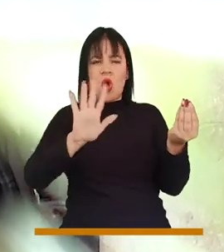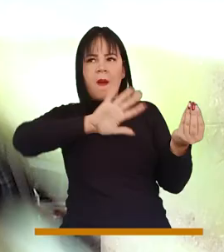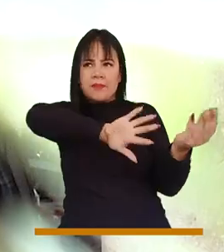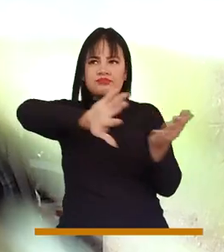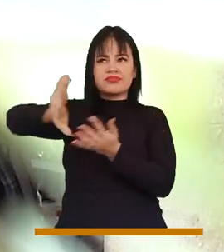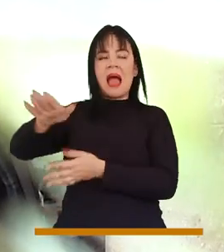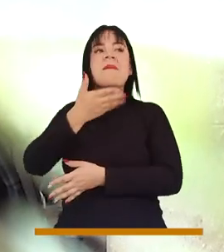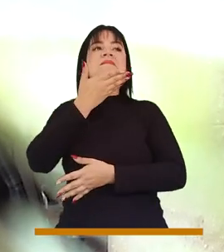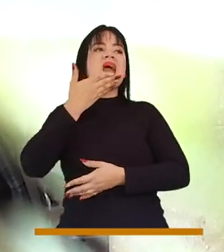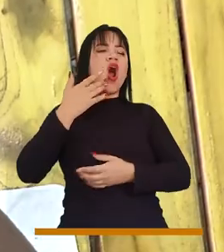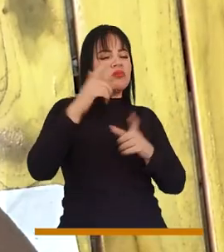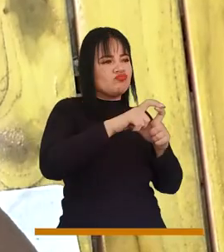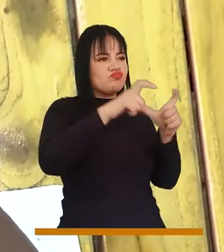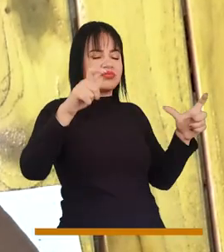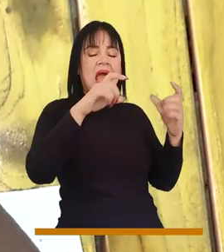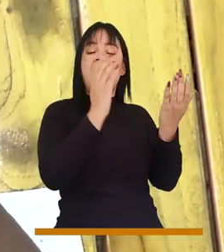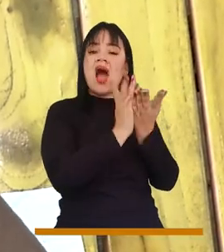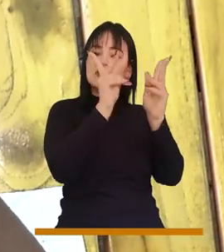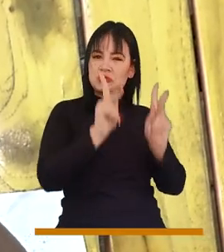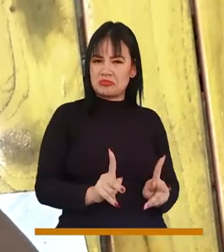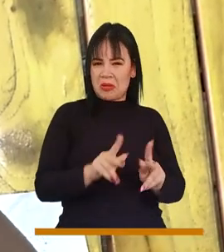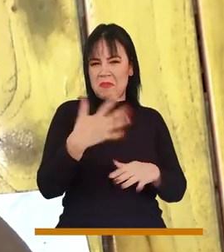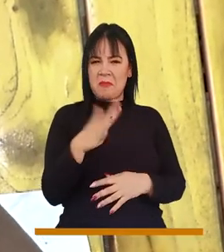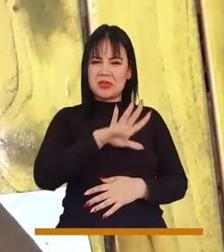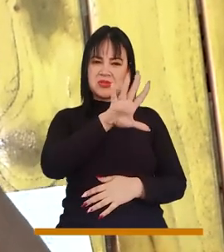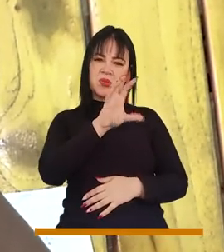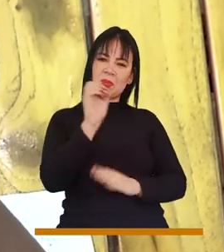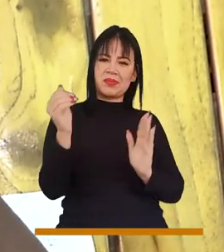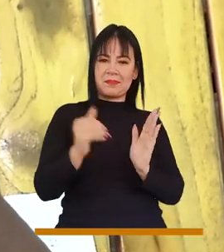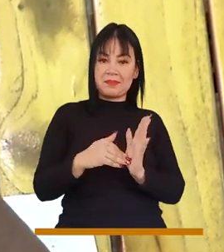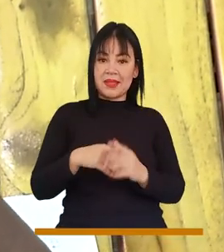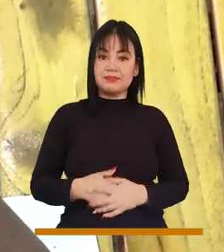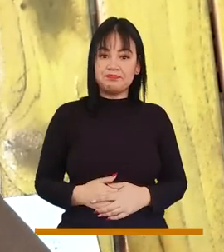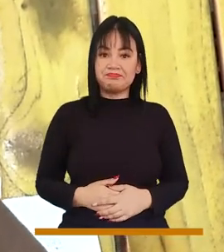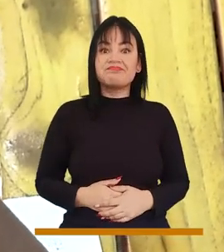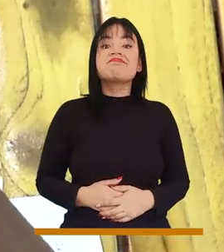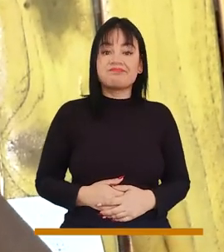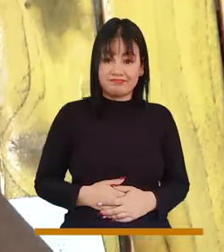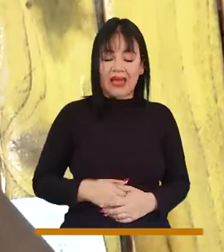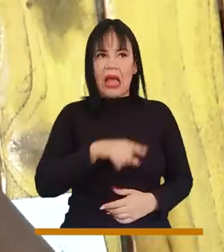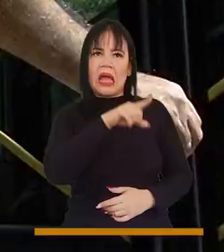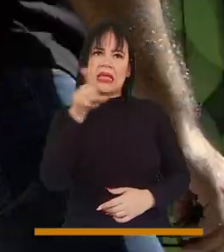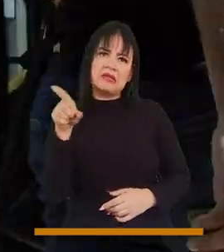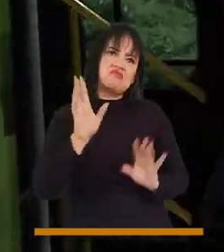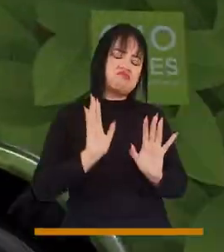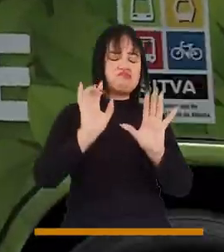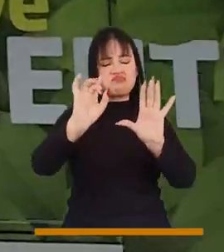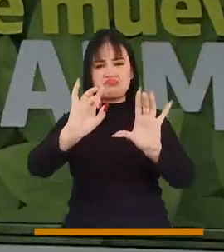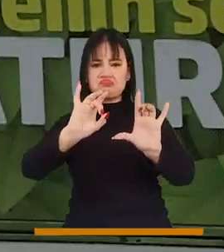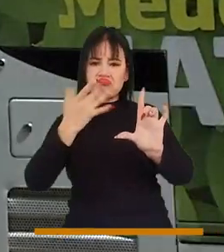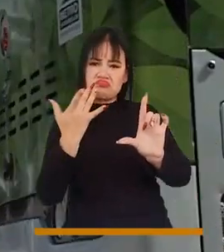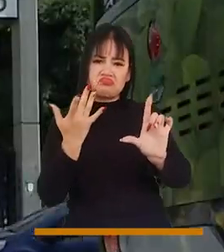la cantidad de estudiantes que se atienden acá en Medellín, que pueden ser alrededor de 50.000, que podamos a través de medios